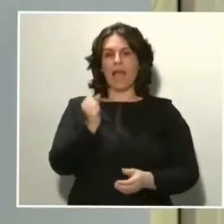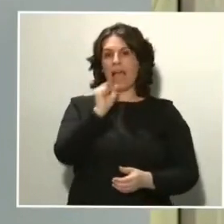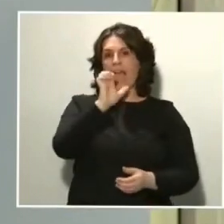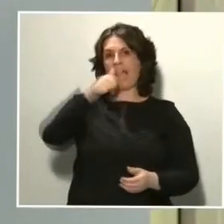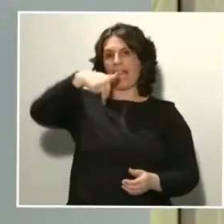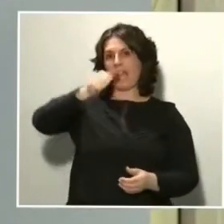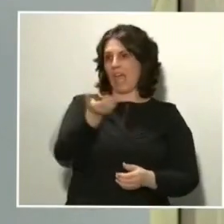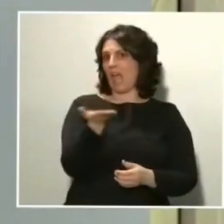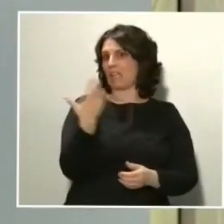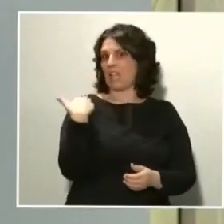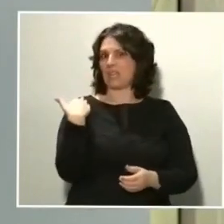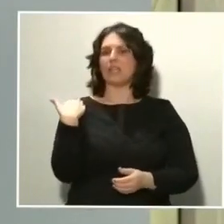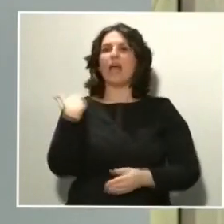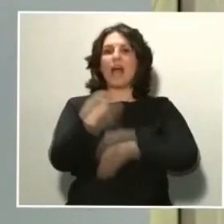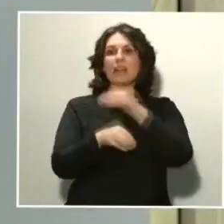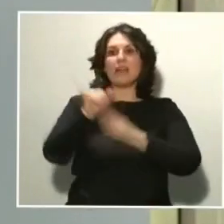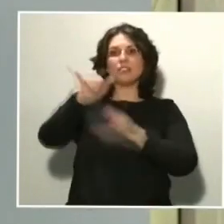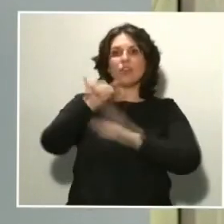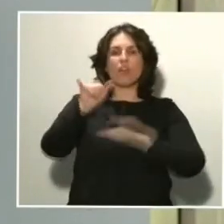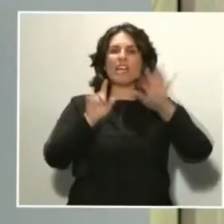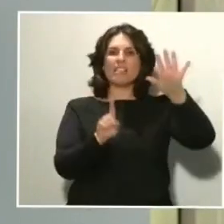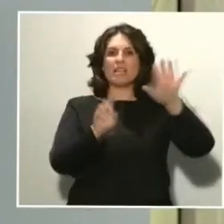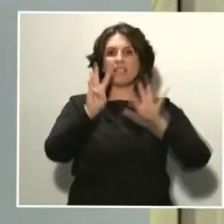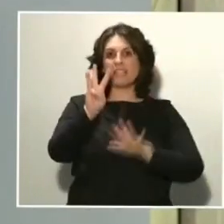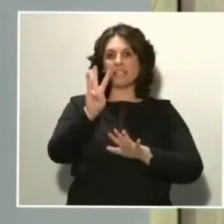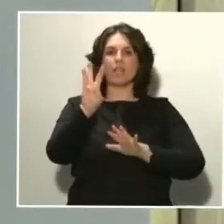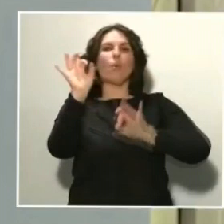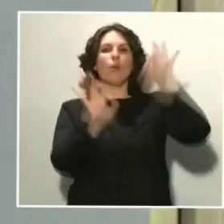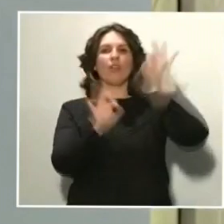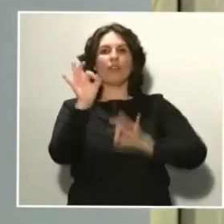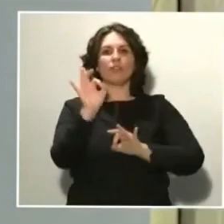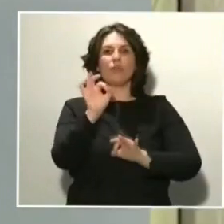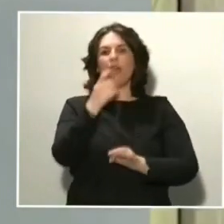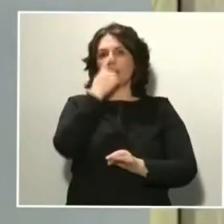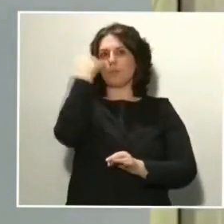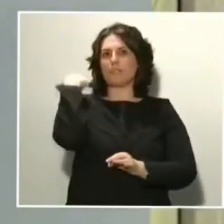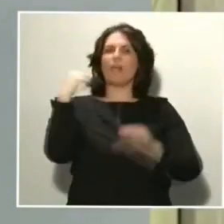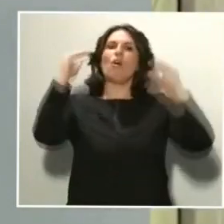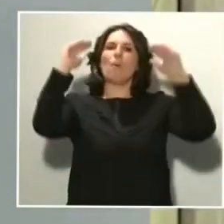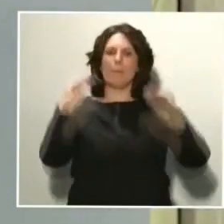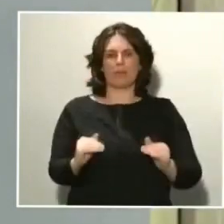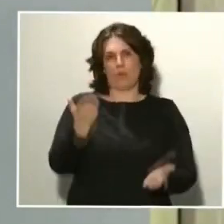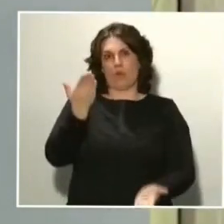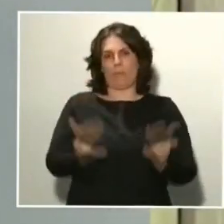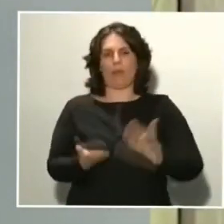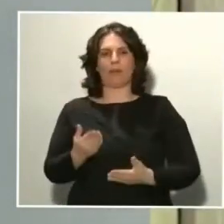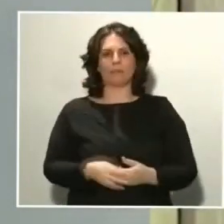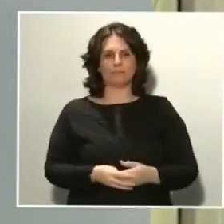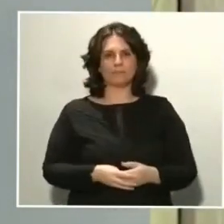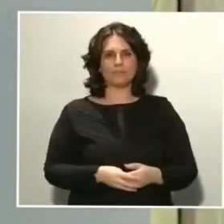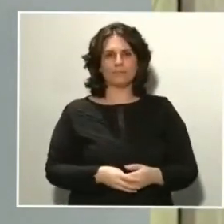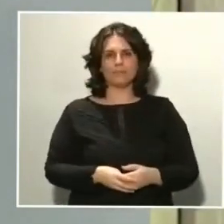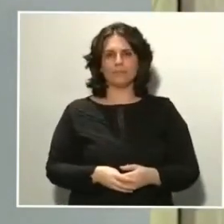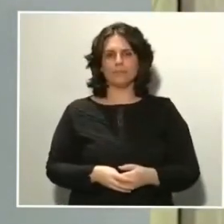de un 63% inferior al nivel equivalente del año pasado. En cuanto a cuestiones